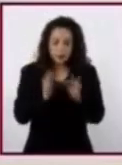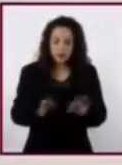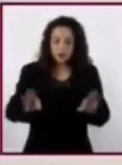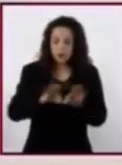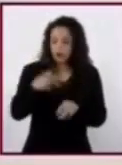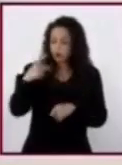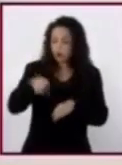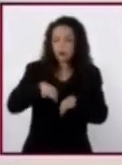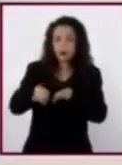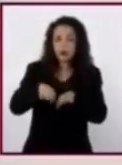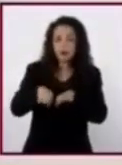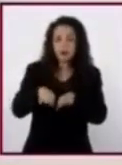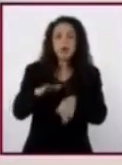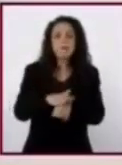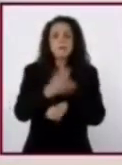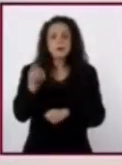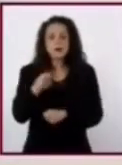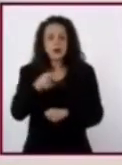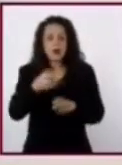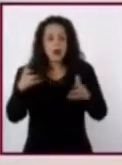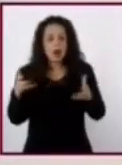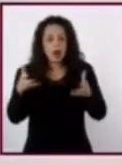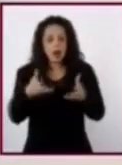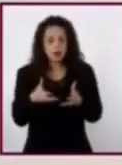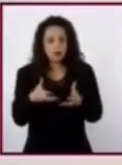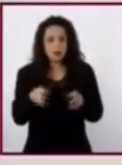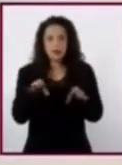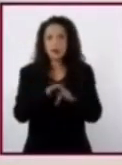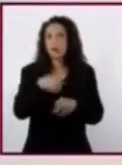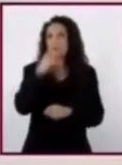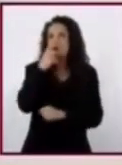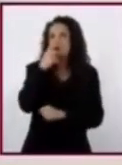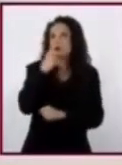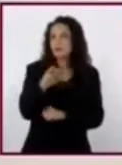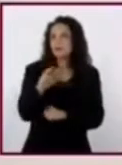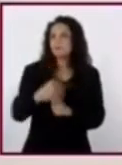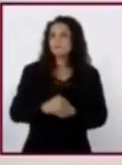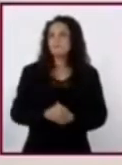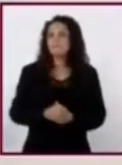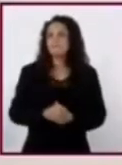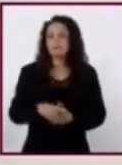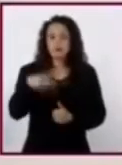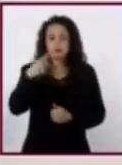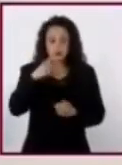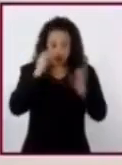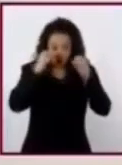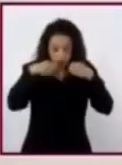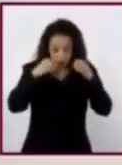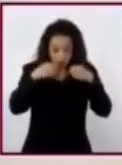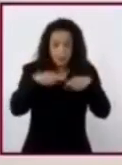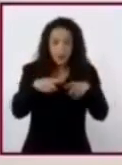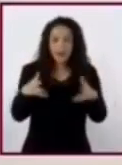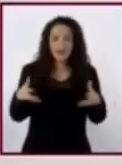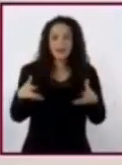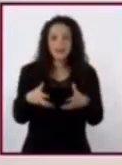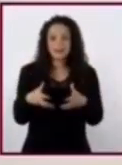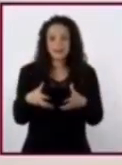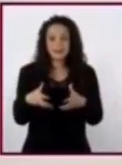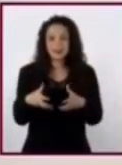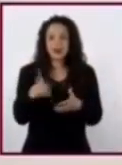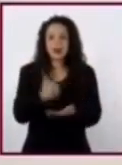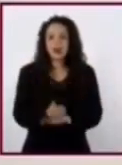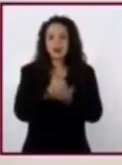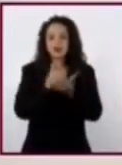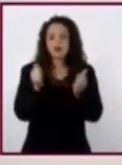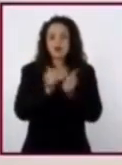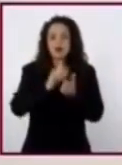trabajo consiste en crear, por así decirlo, los objetos de su observación, con ayuda de técnicas